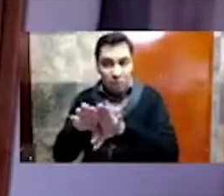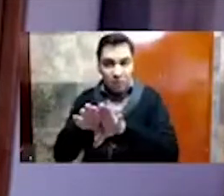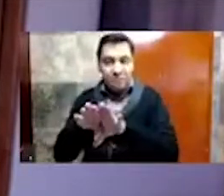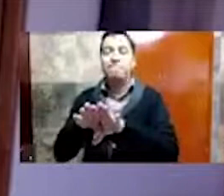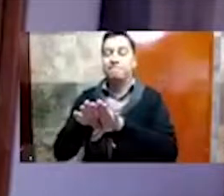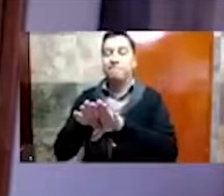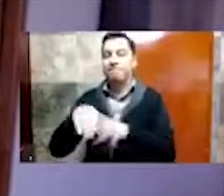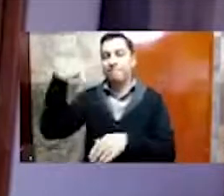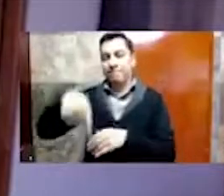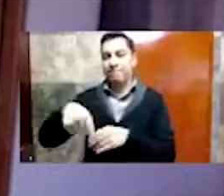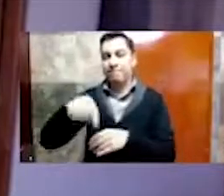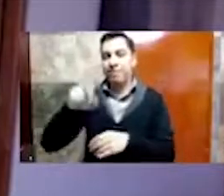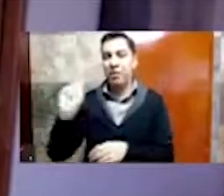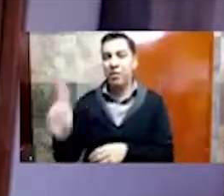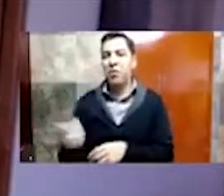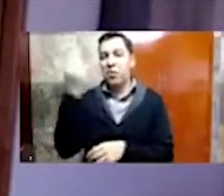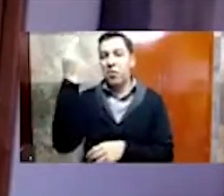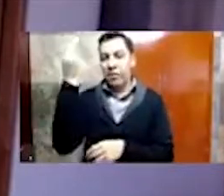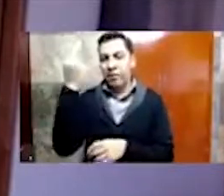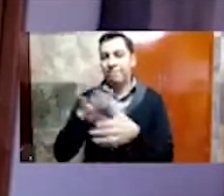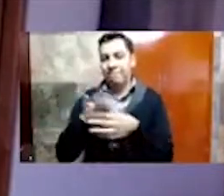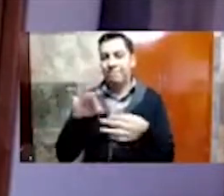Rivera. Muchísimas gracias.